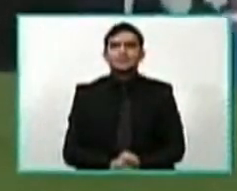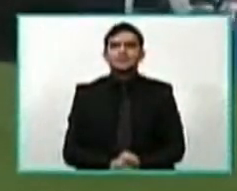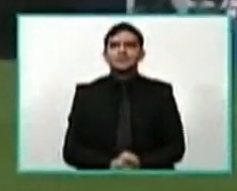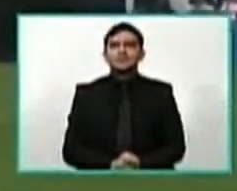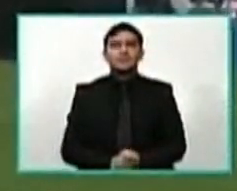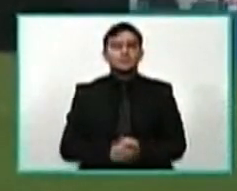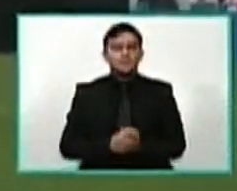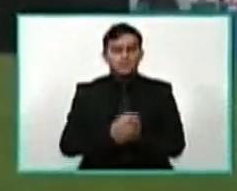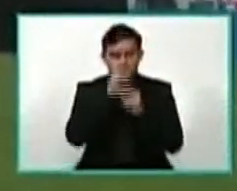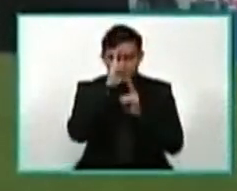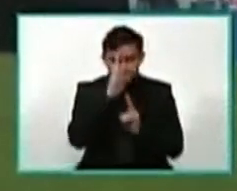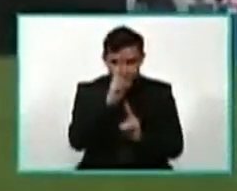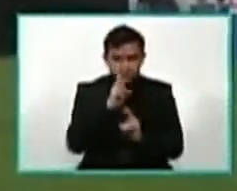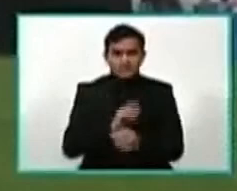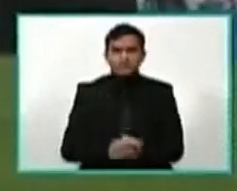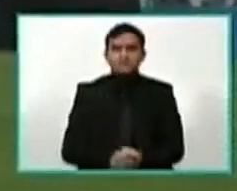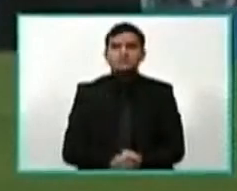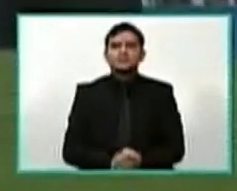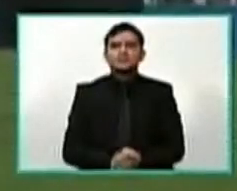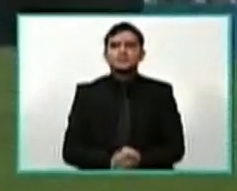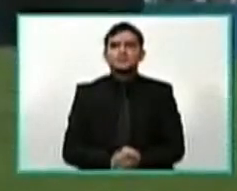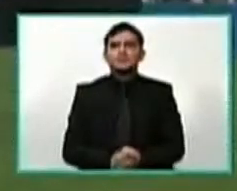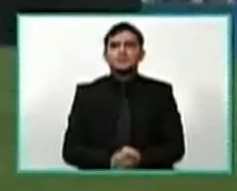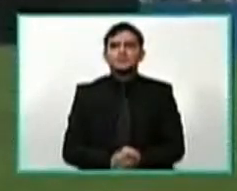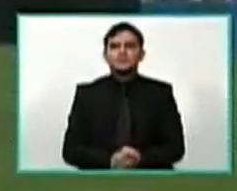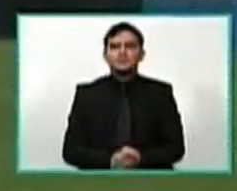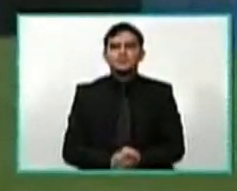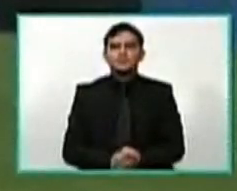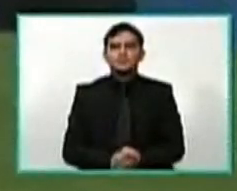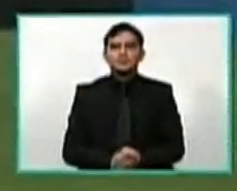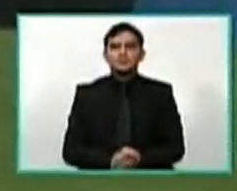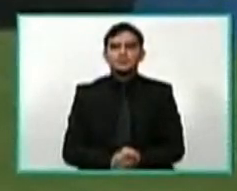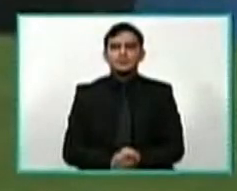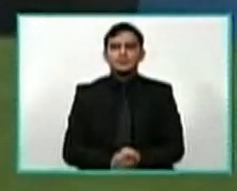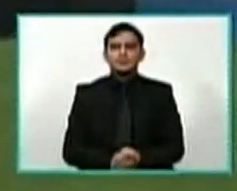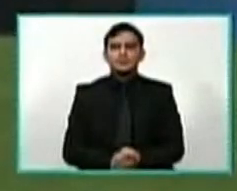Honores de ordenanza.